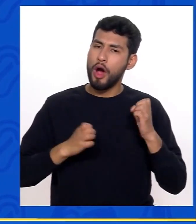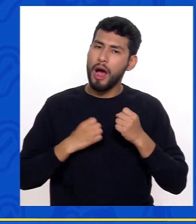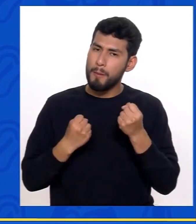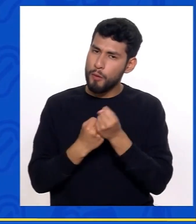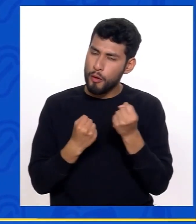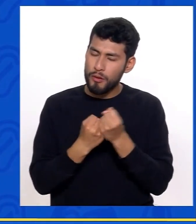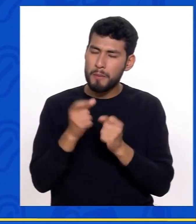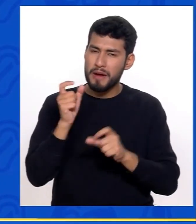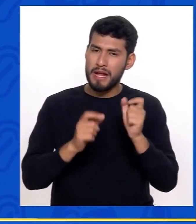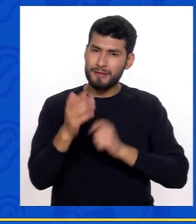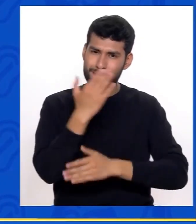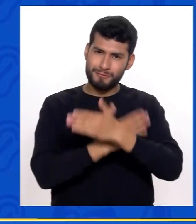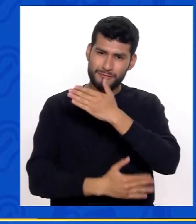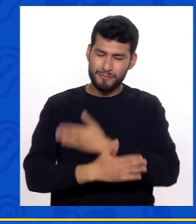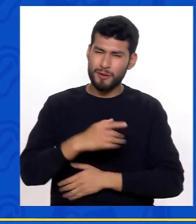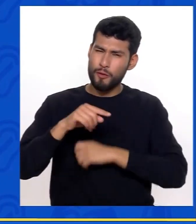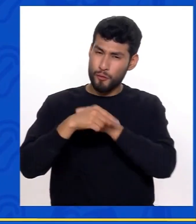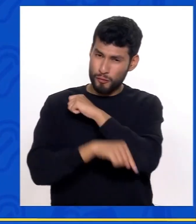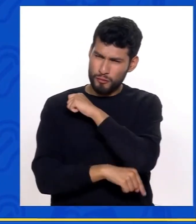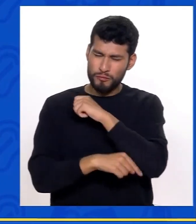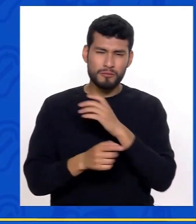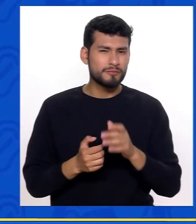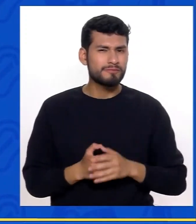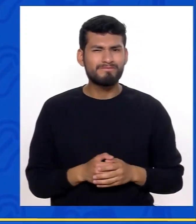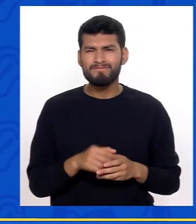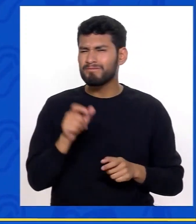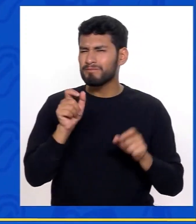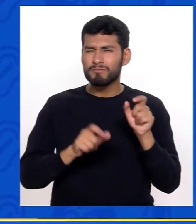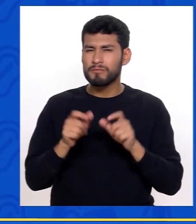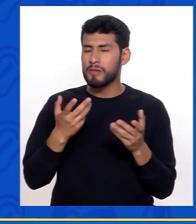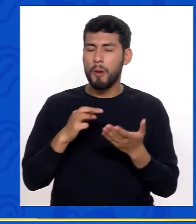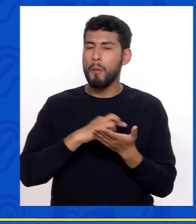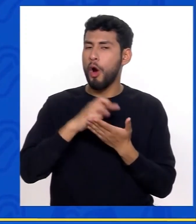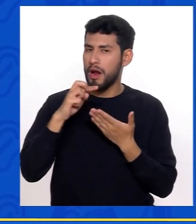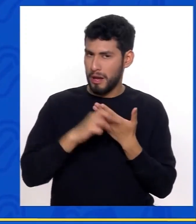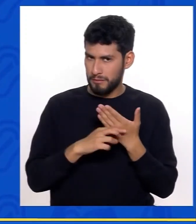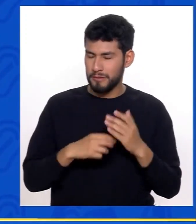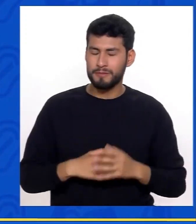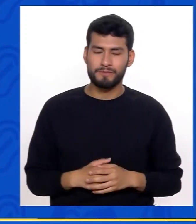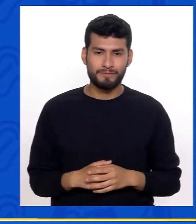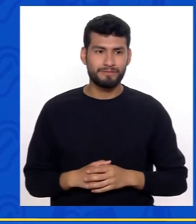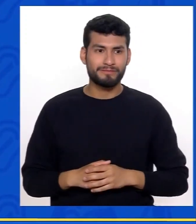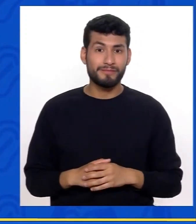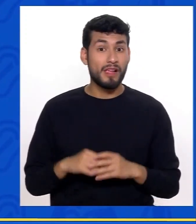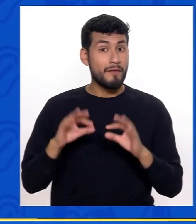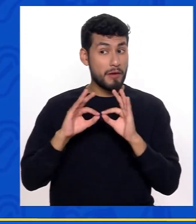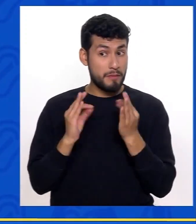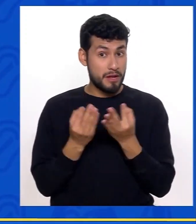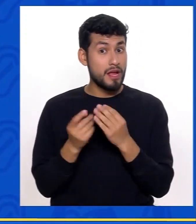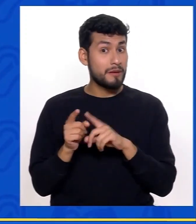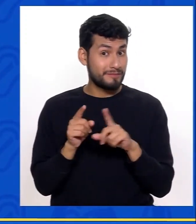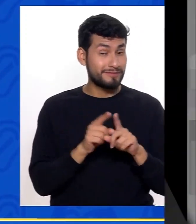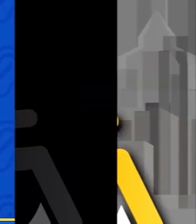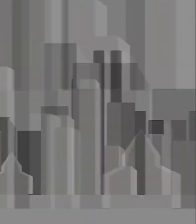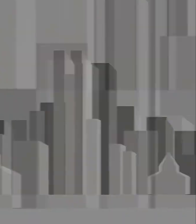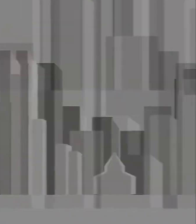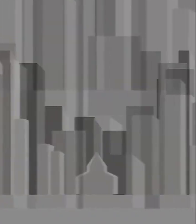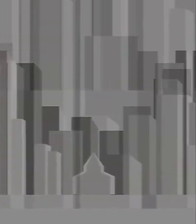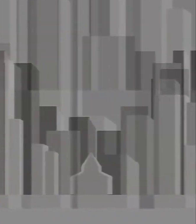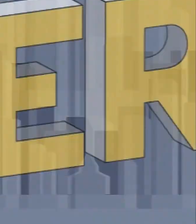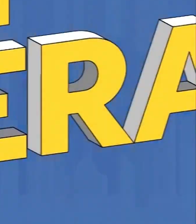emocional a las personas con discapacidad severa, usuarias del programa y a su familia.